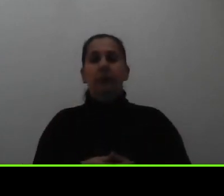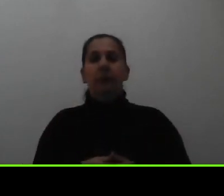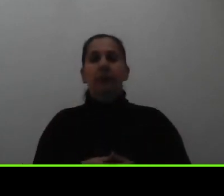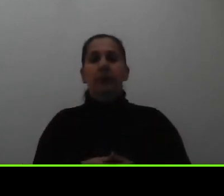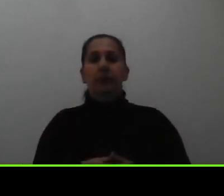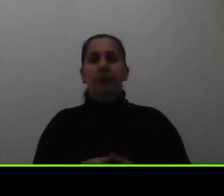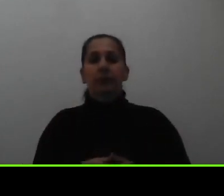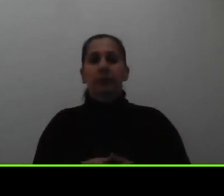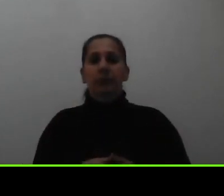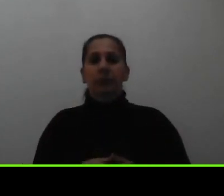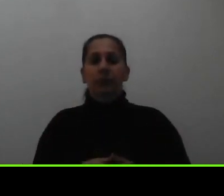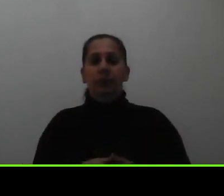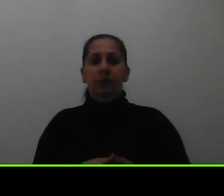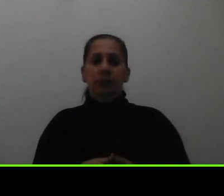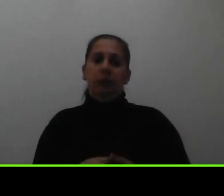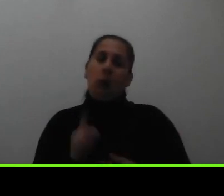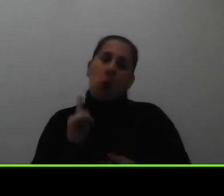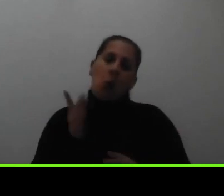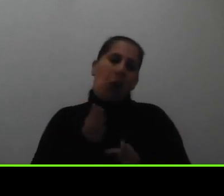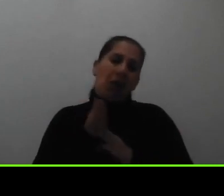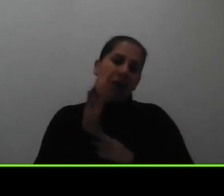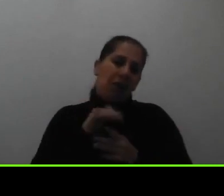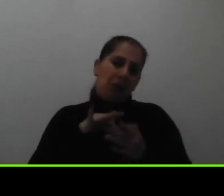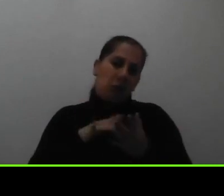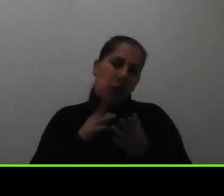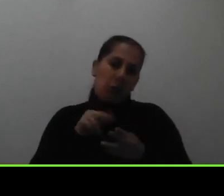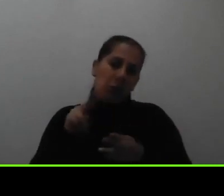que van a estudiar en la UNED